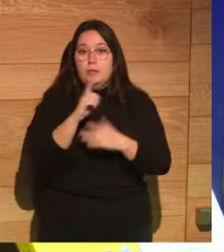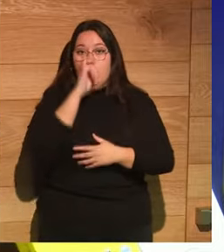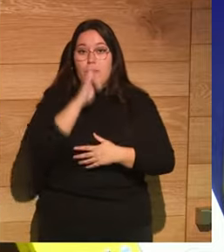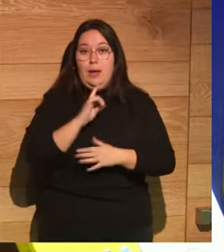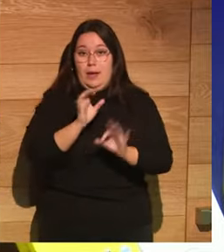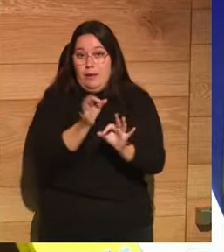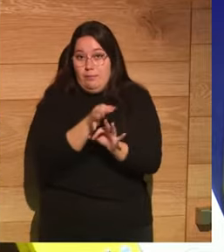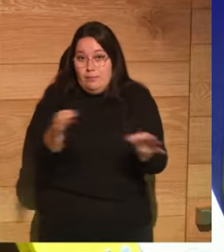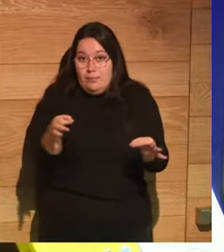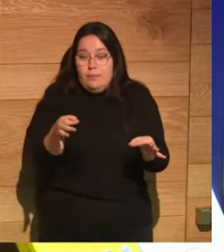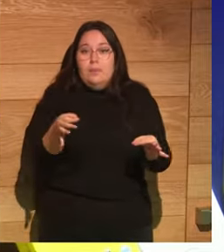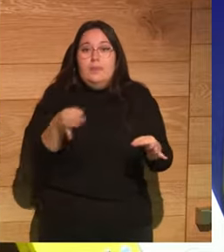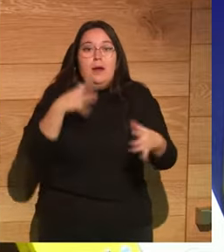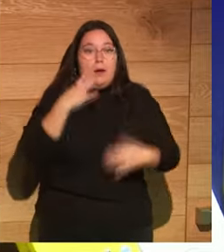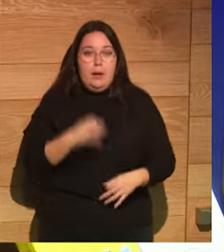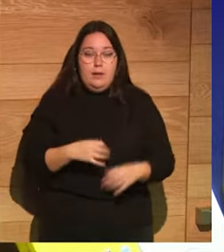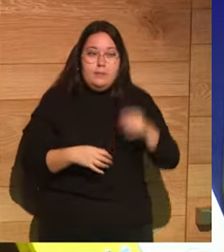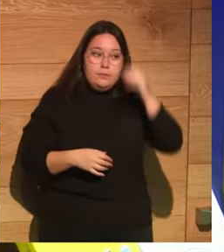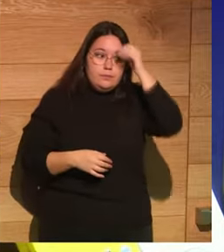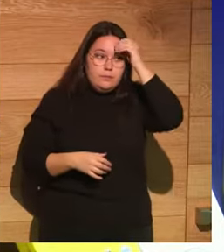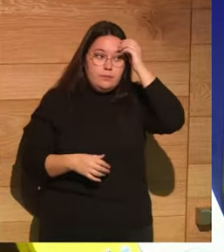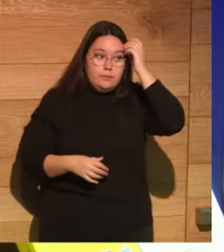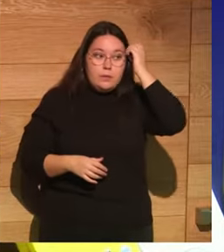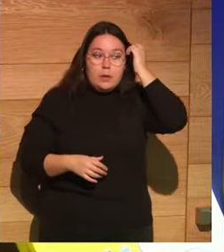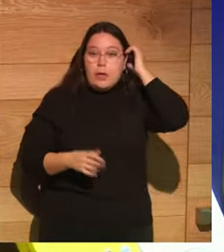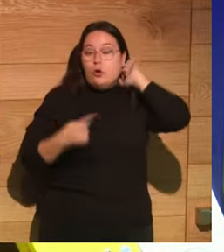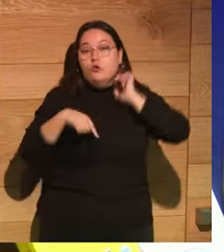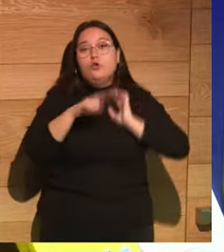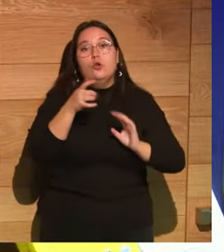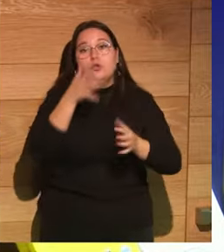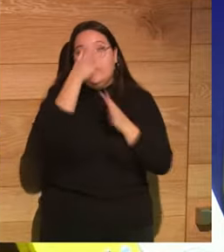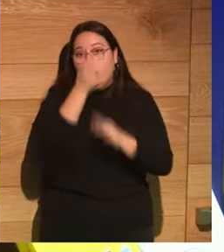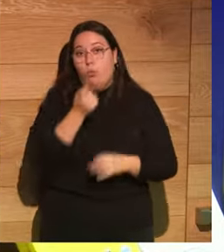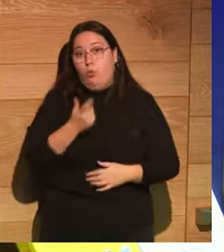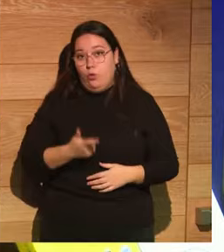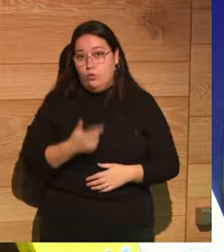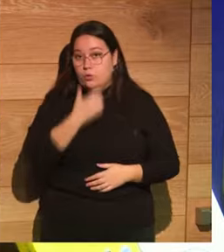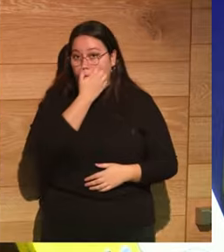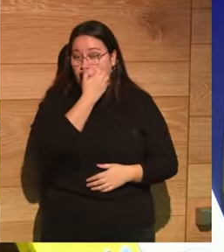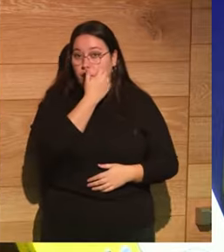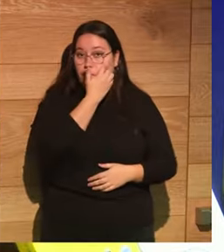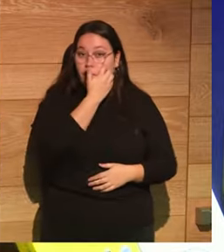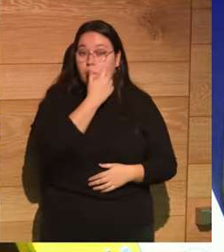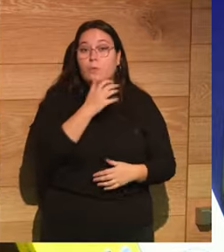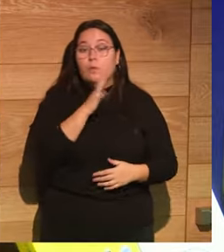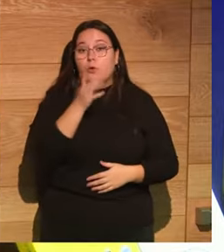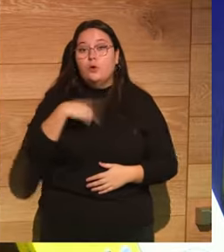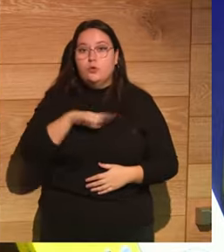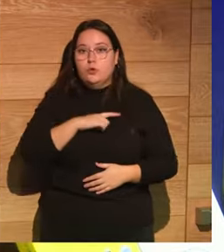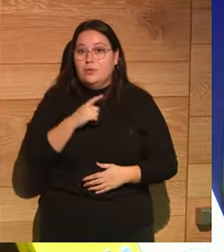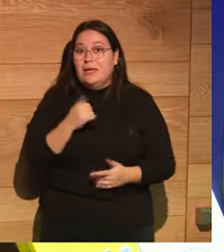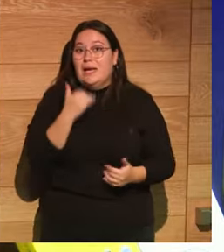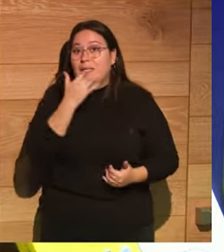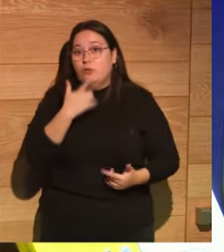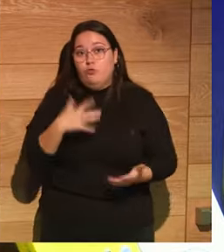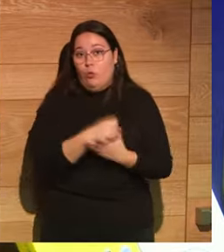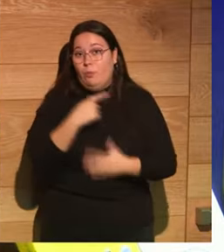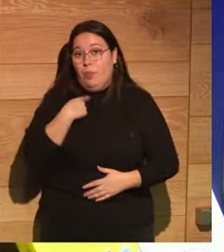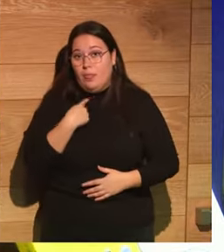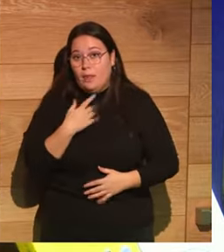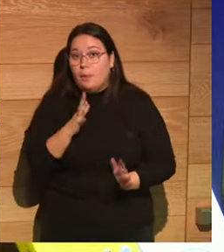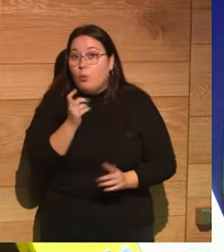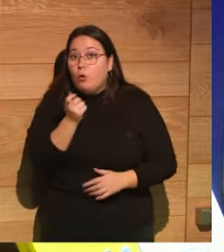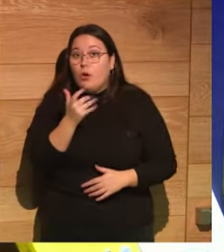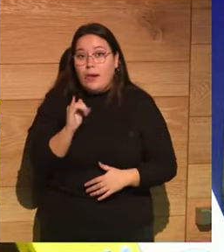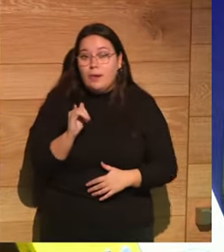imagen un poquito más fidedigna que tenemos muy pocos datos sobre todo este tema muy pocos porque hemos perdido casi todo pero los poquitos